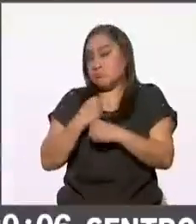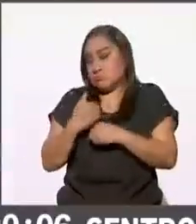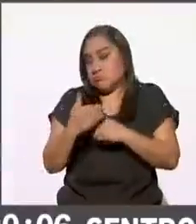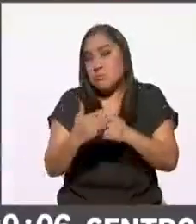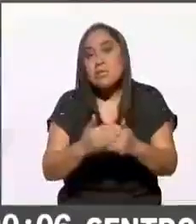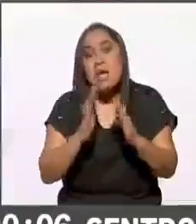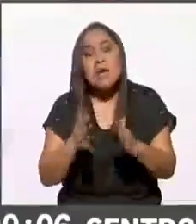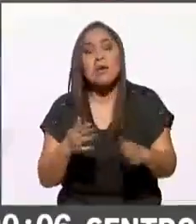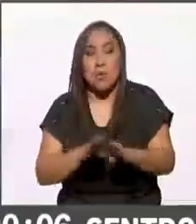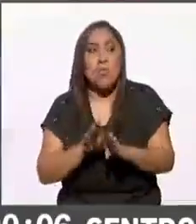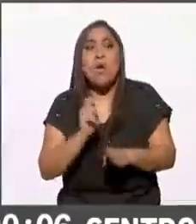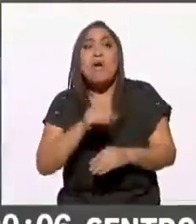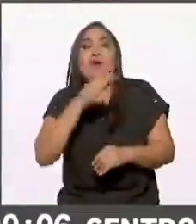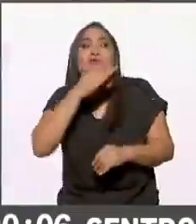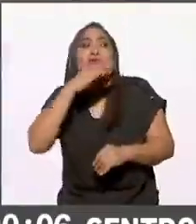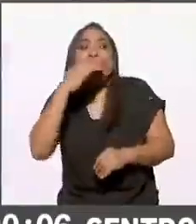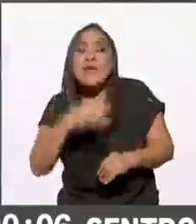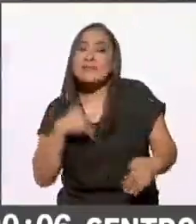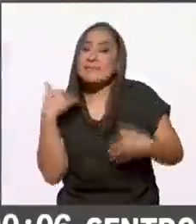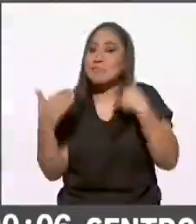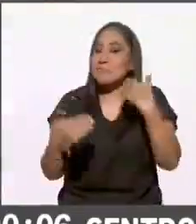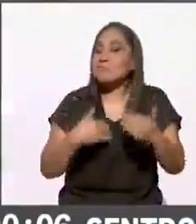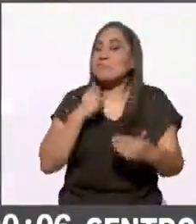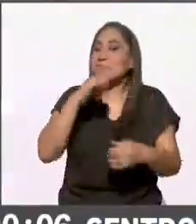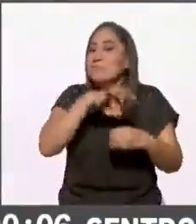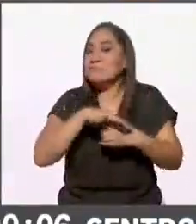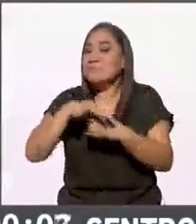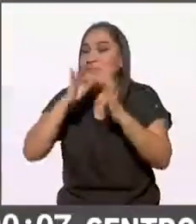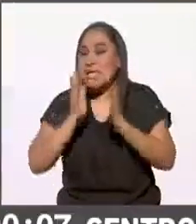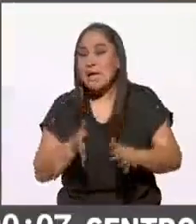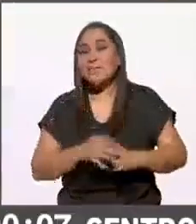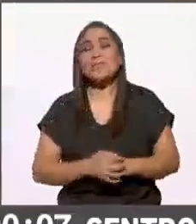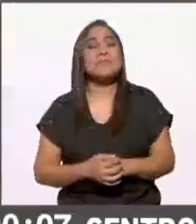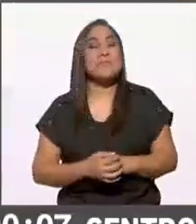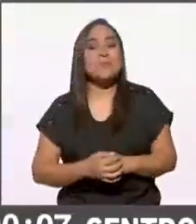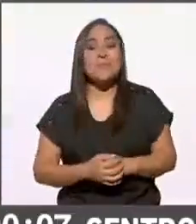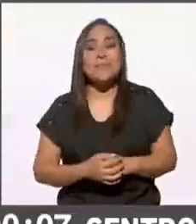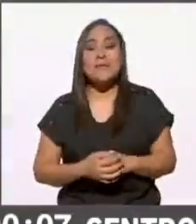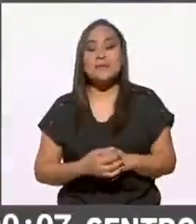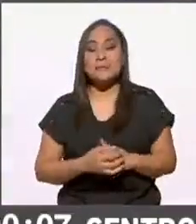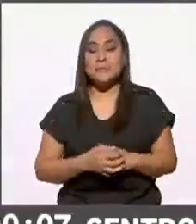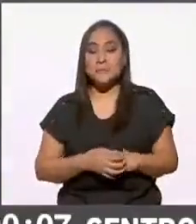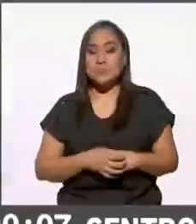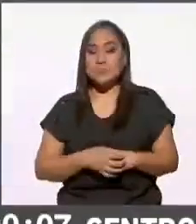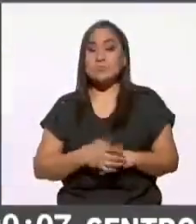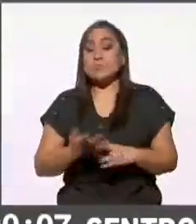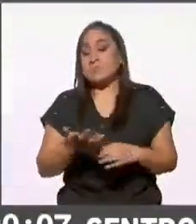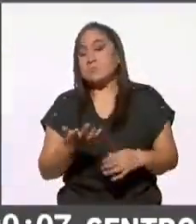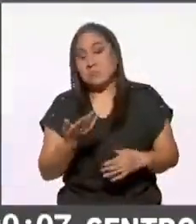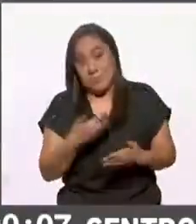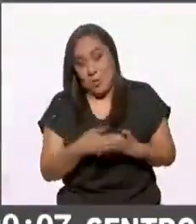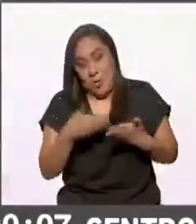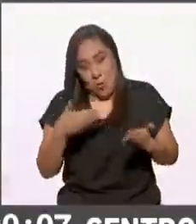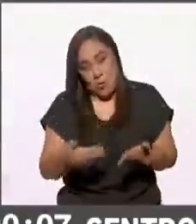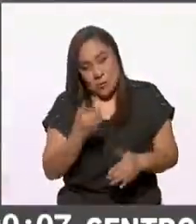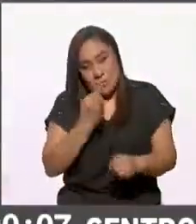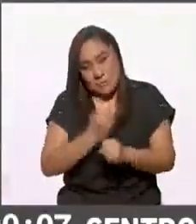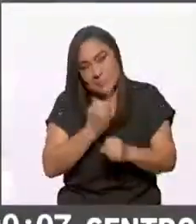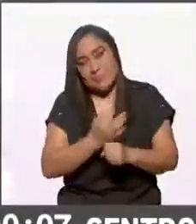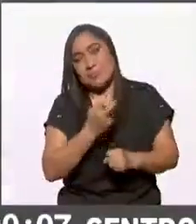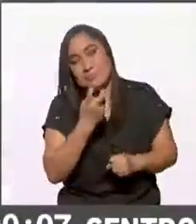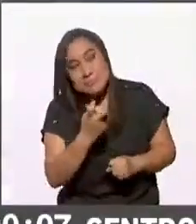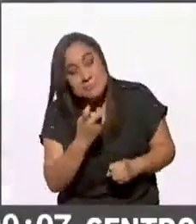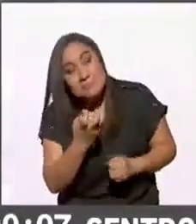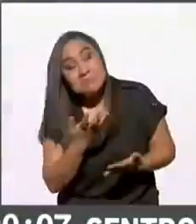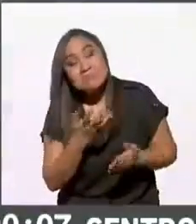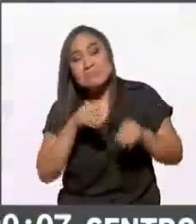claro que es una fiesta democrática para todas y todos felicidades un mensaje para los medios públicos y el consejero este es el tiempo en el que los